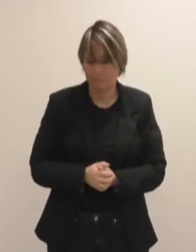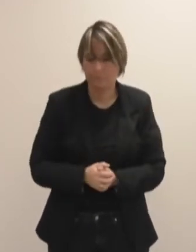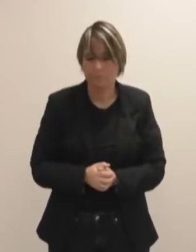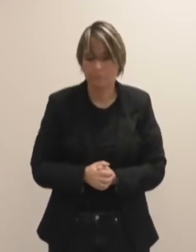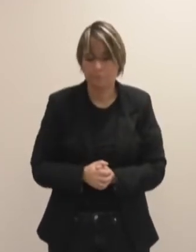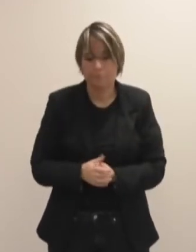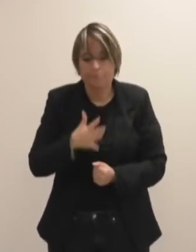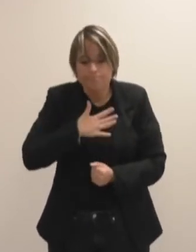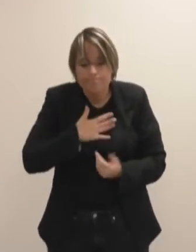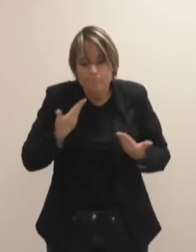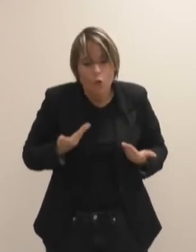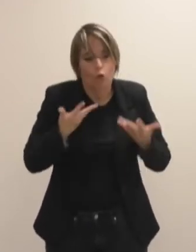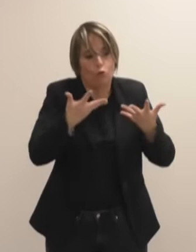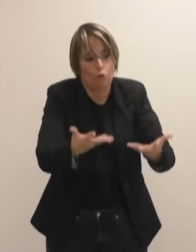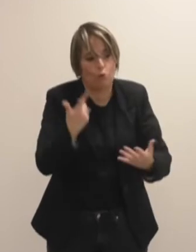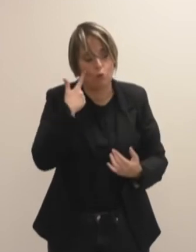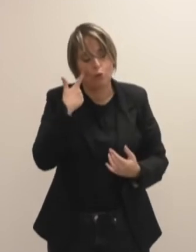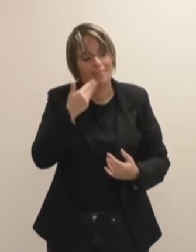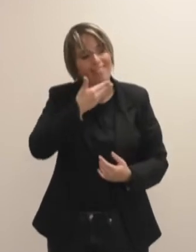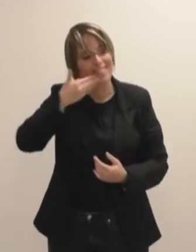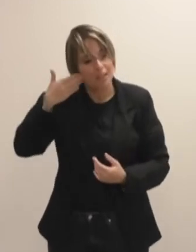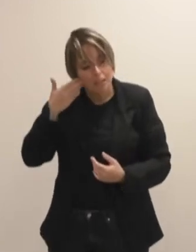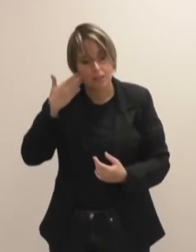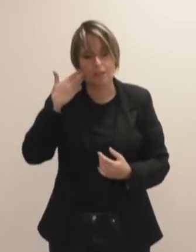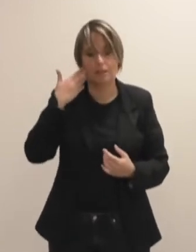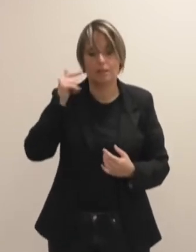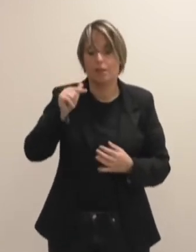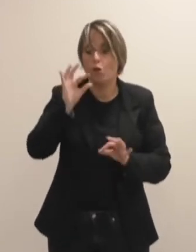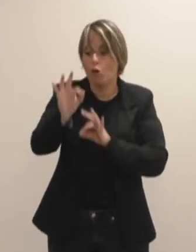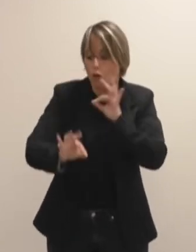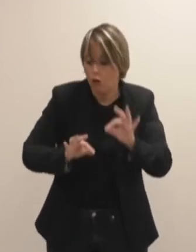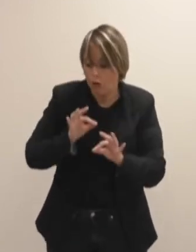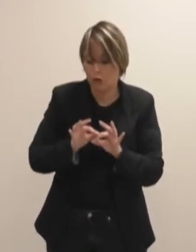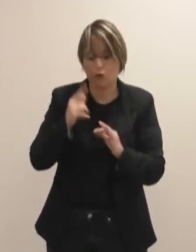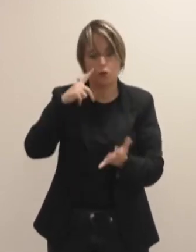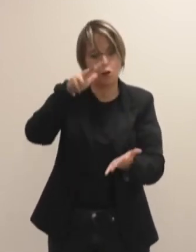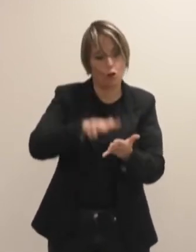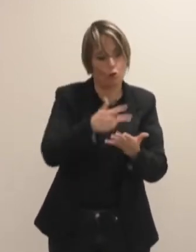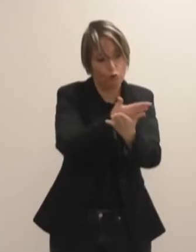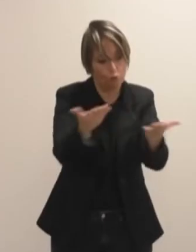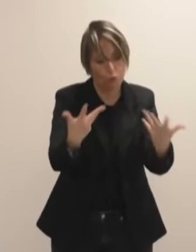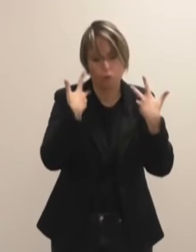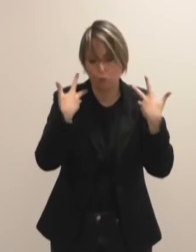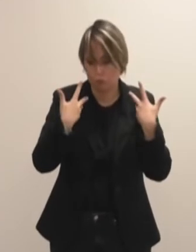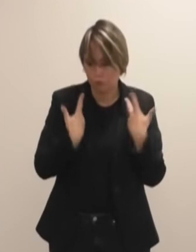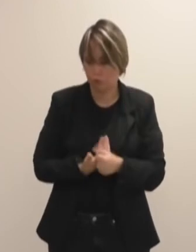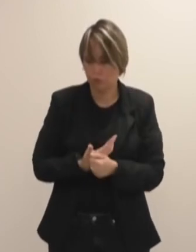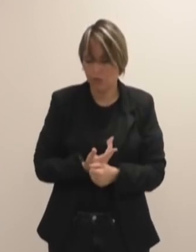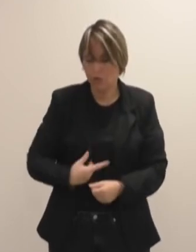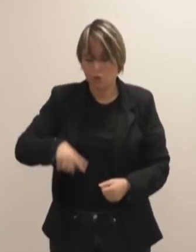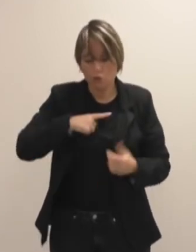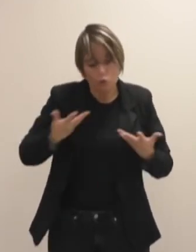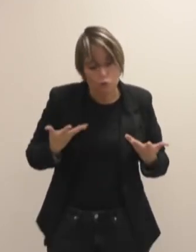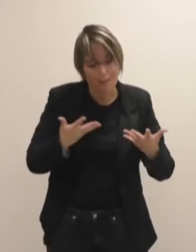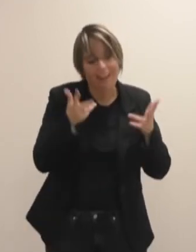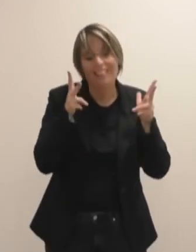Será nuestra contribución a la dignidad, la humanización y el reconocimiento de estas víctimas. Nuestra contribución a su